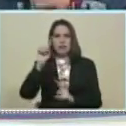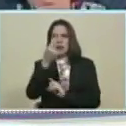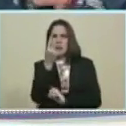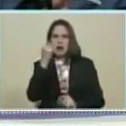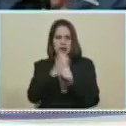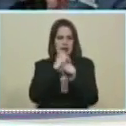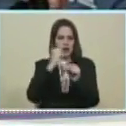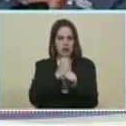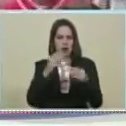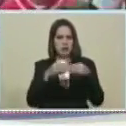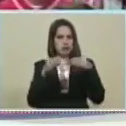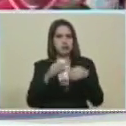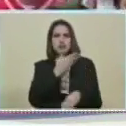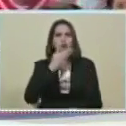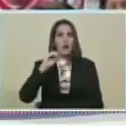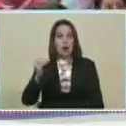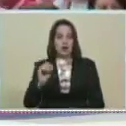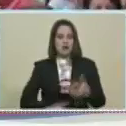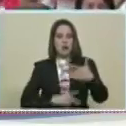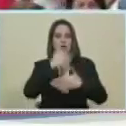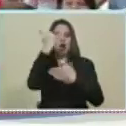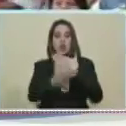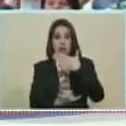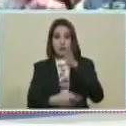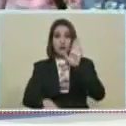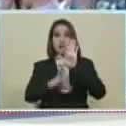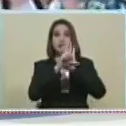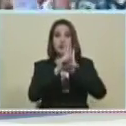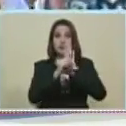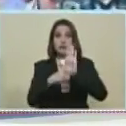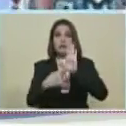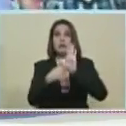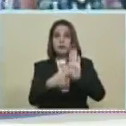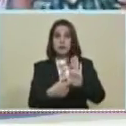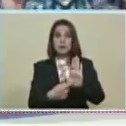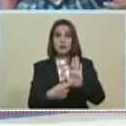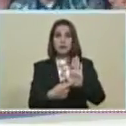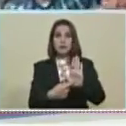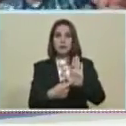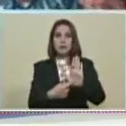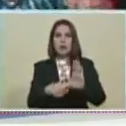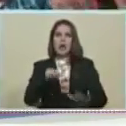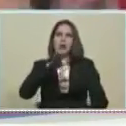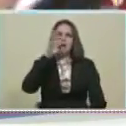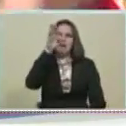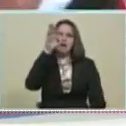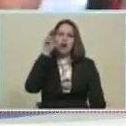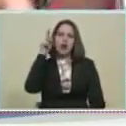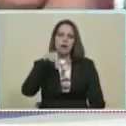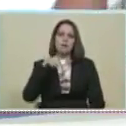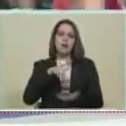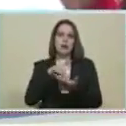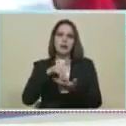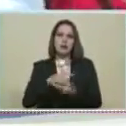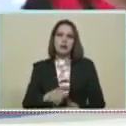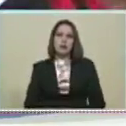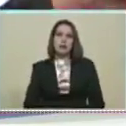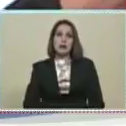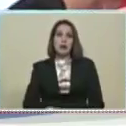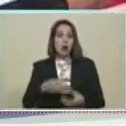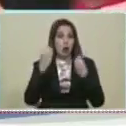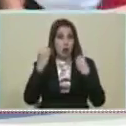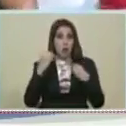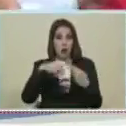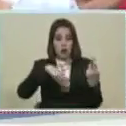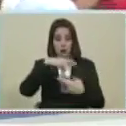Sea Un proyecto Determinante Fundamental En el futuro De la patria Esta revolución